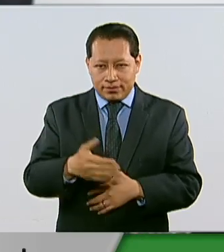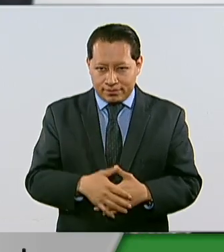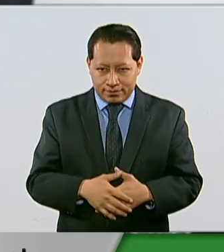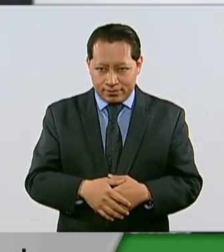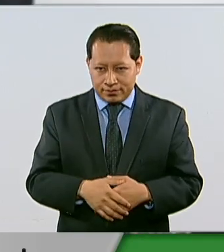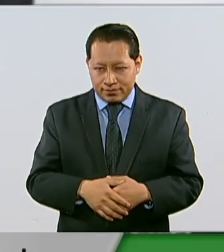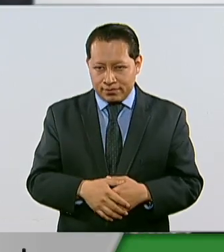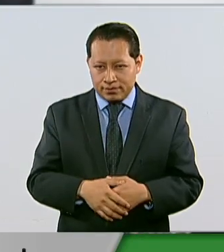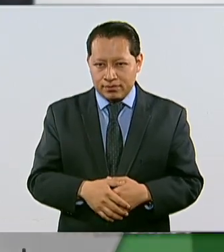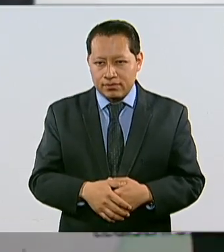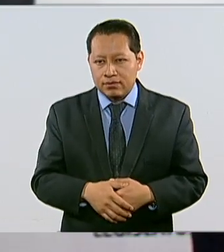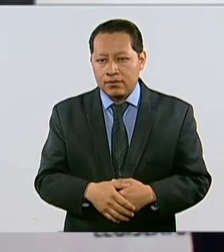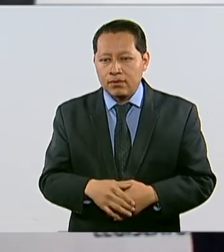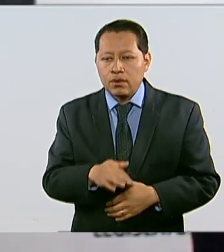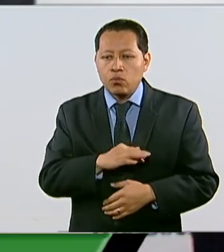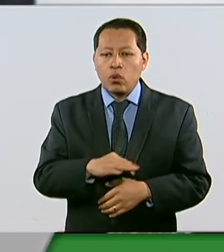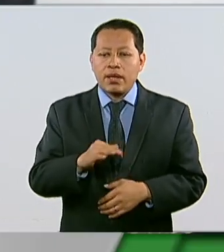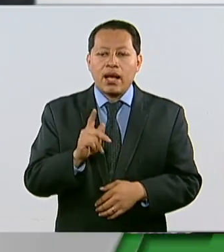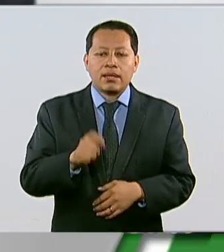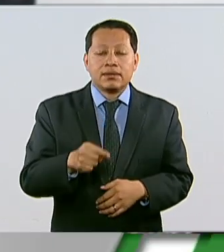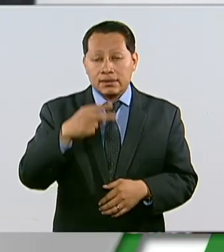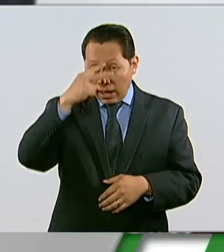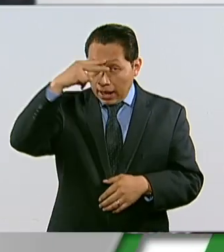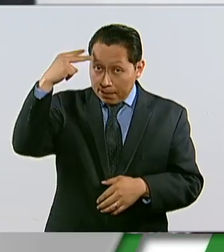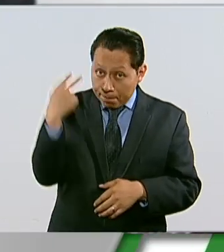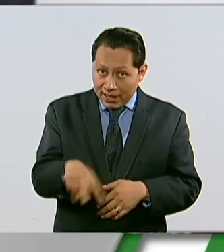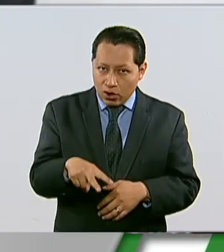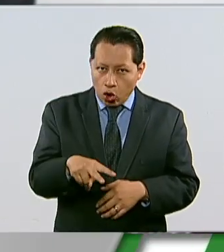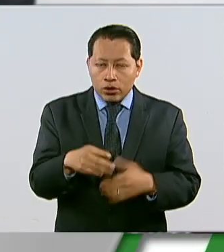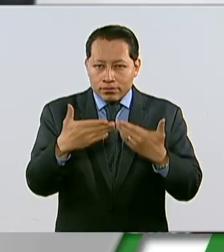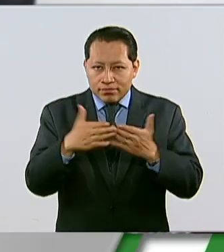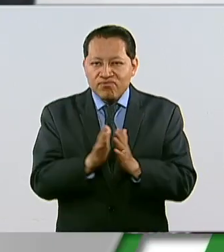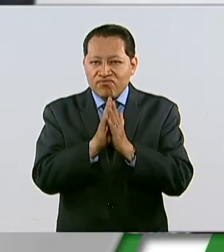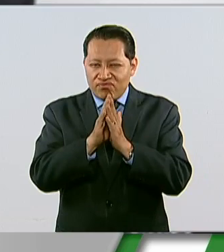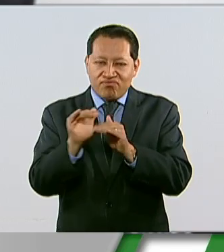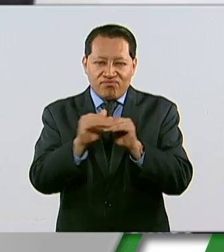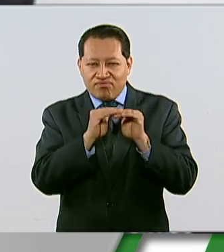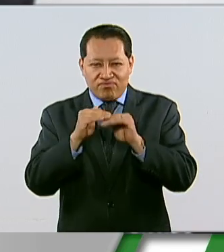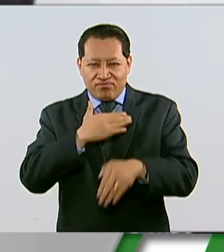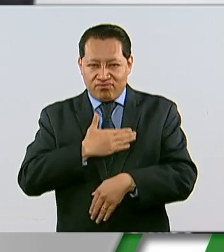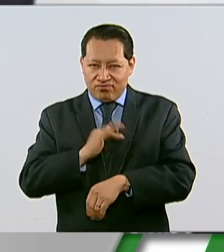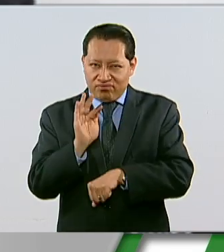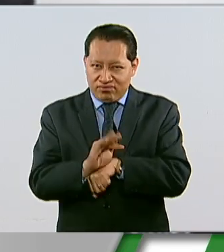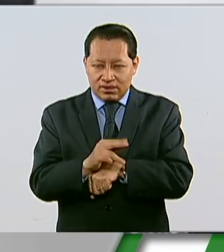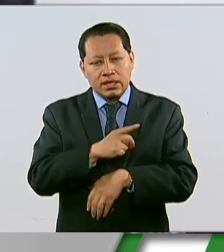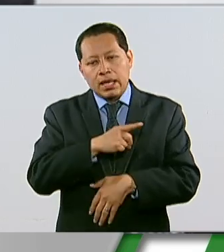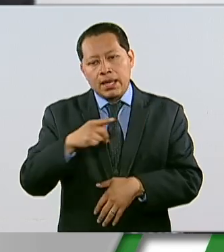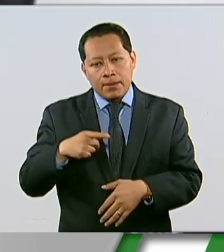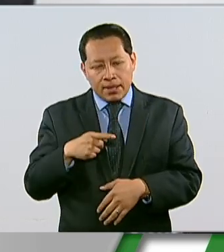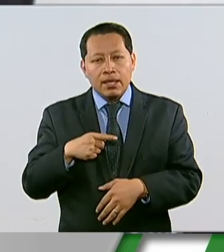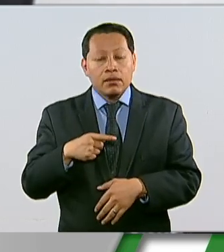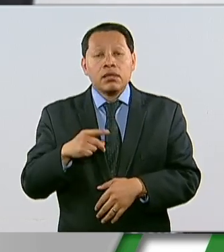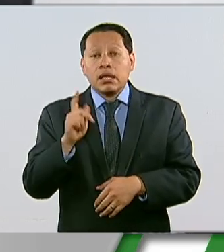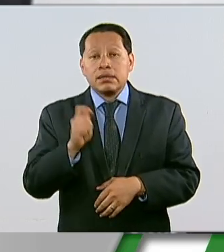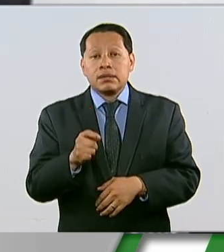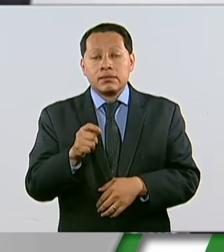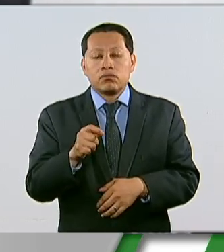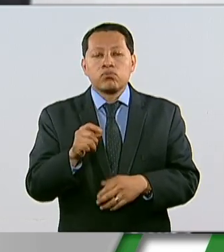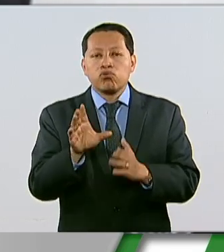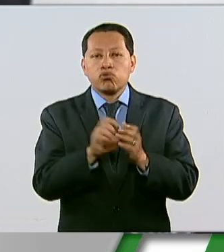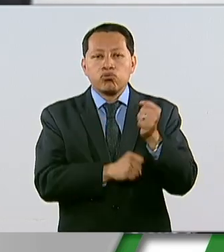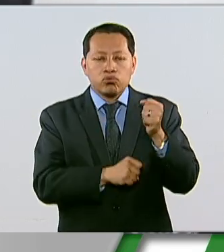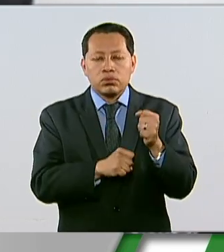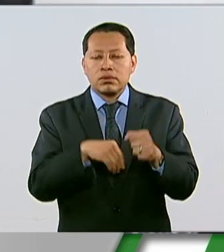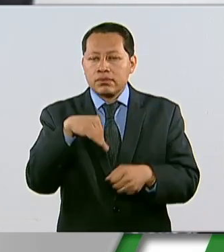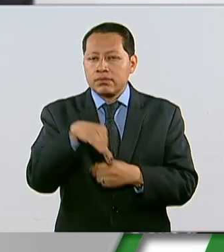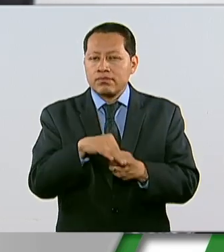Como fortalecimiento de la democracia en México, es necesario llevar a cabo una reforma electoral que garantice que no se